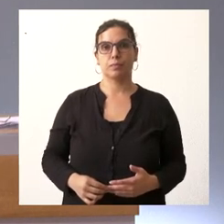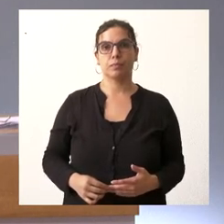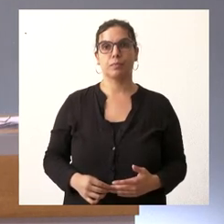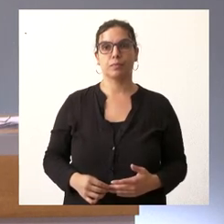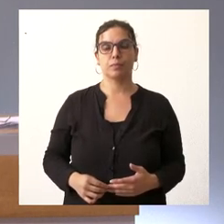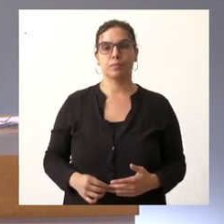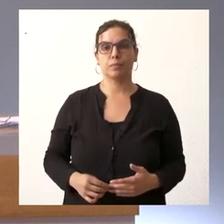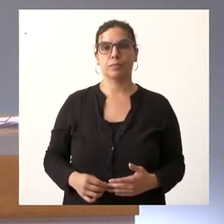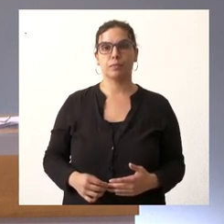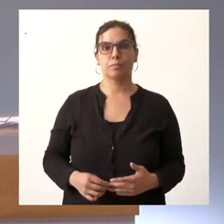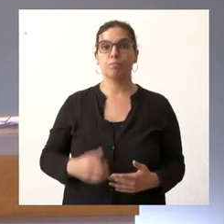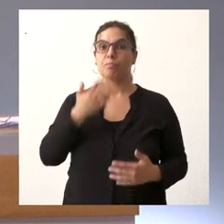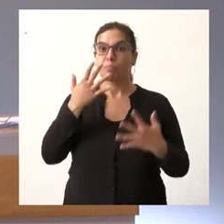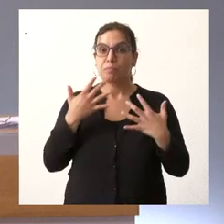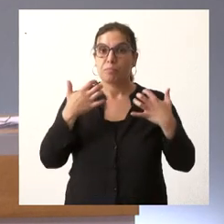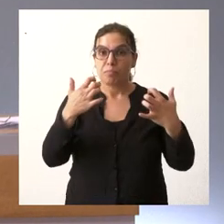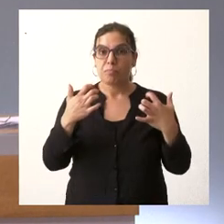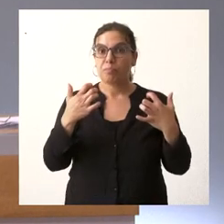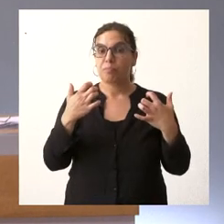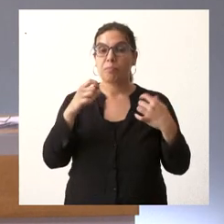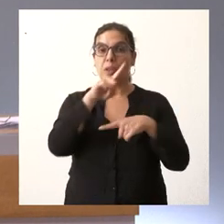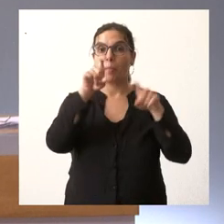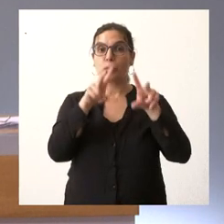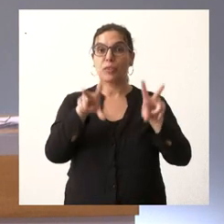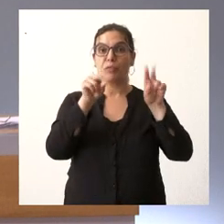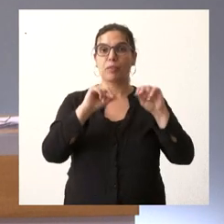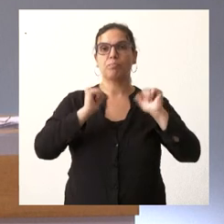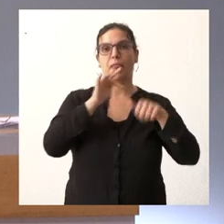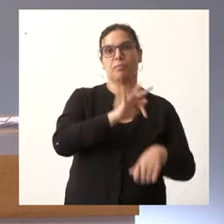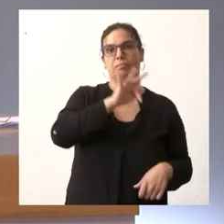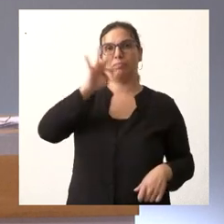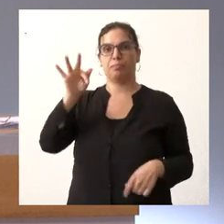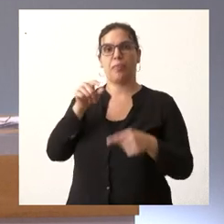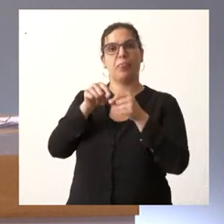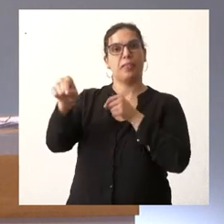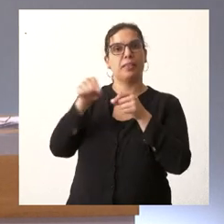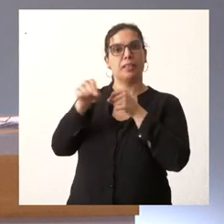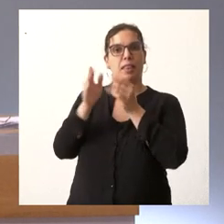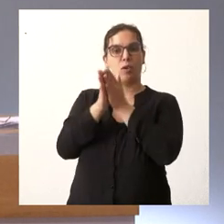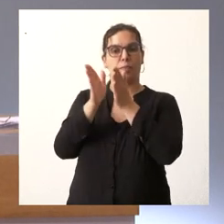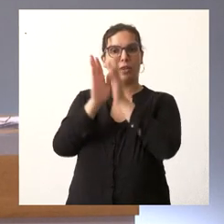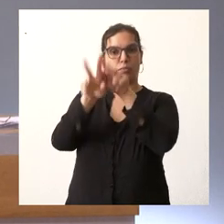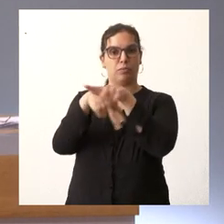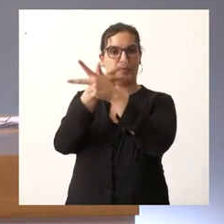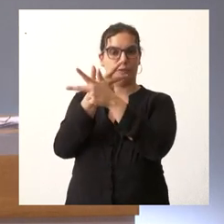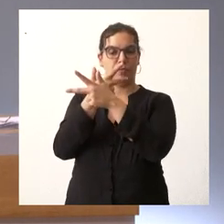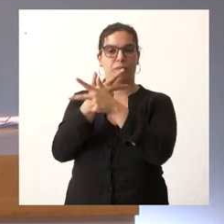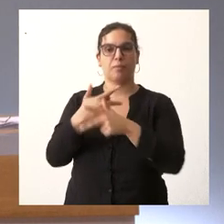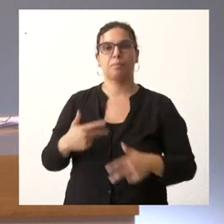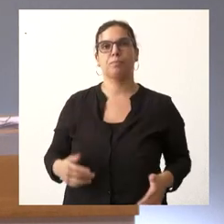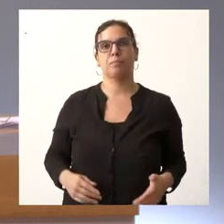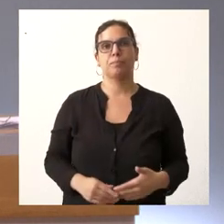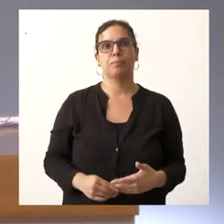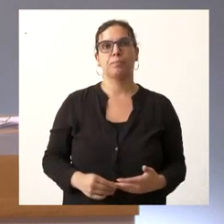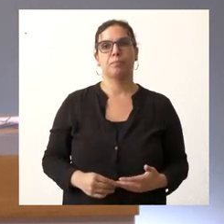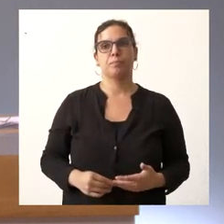Si no tenemos más preguntas en la sala vamos a dar paso como siempre a los compañeros que nos siguen por videoconferencia